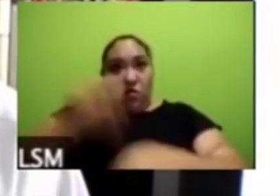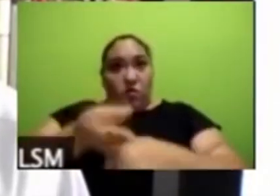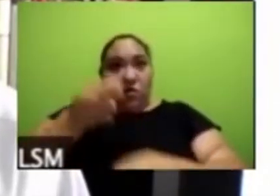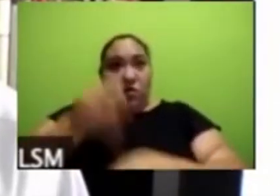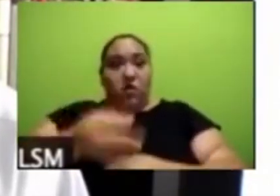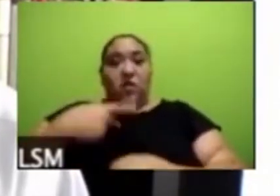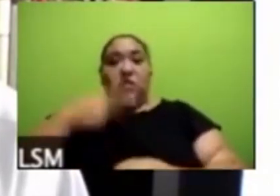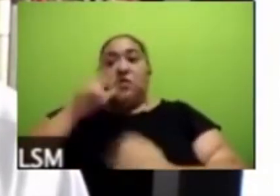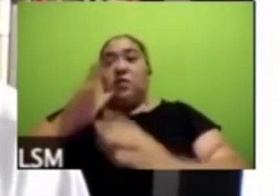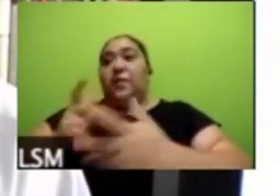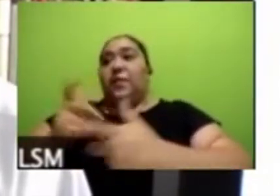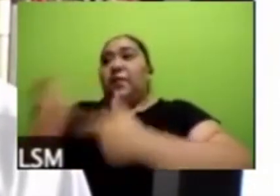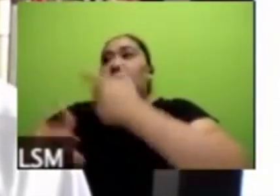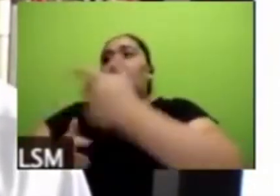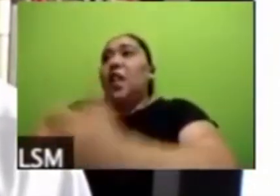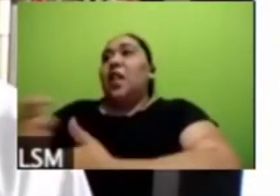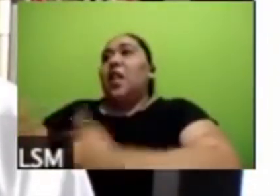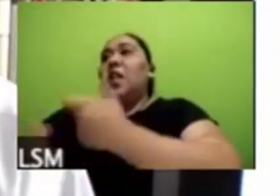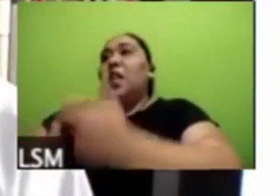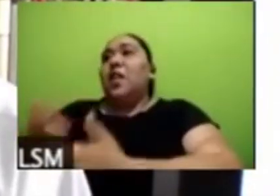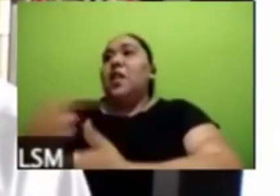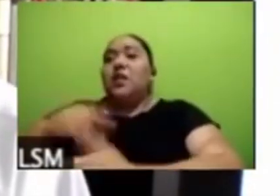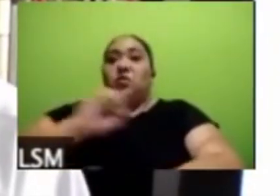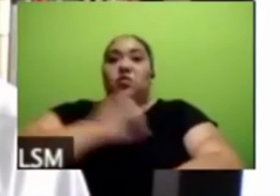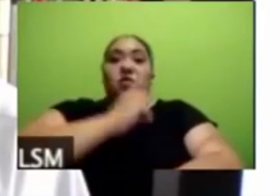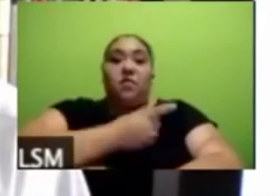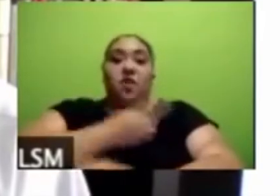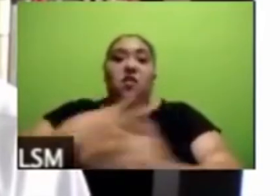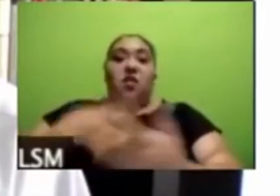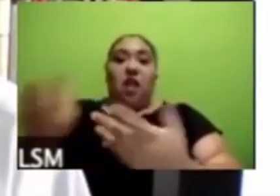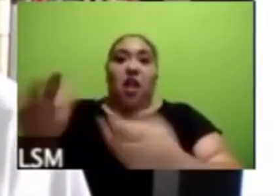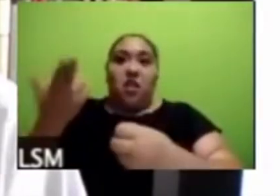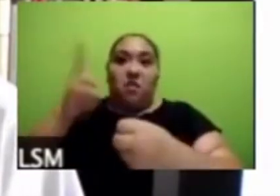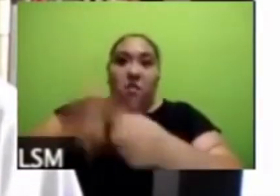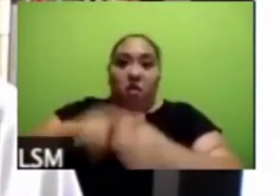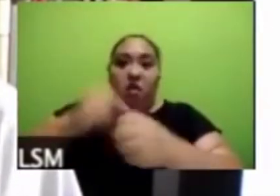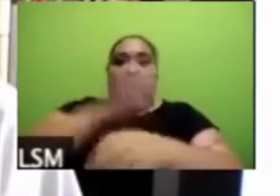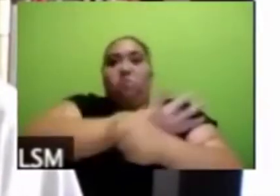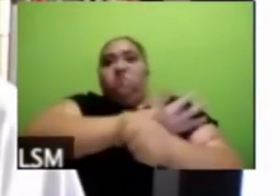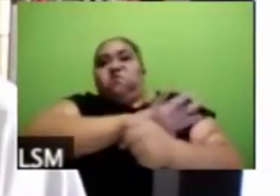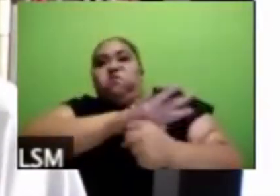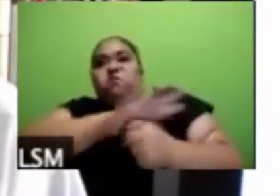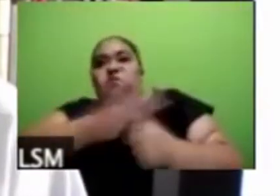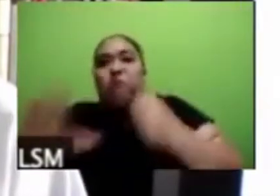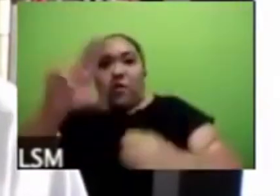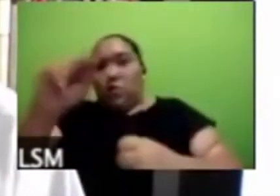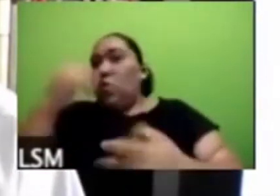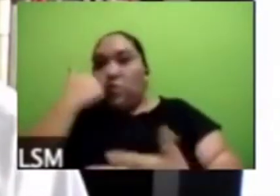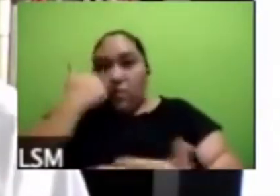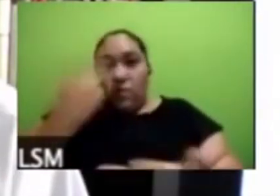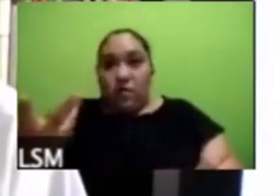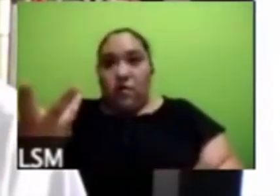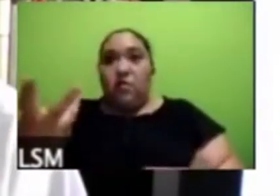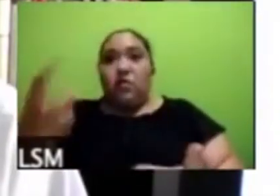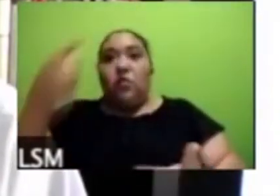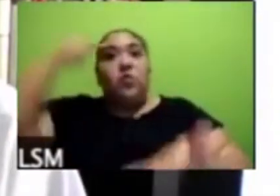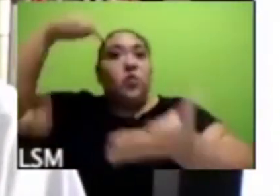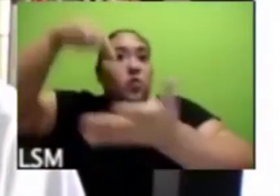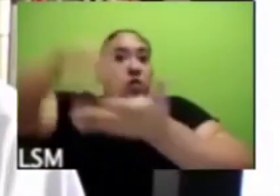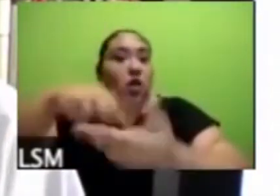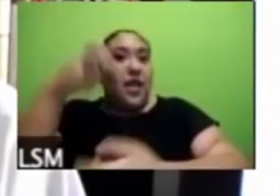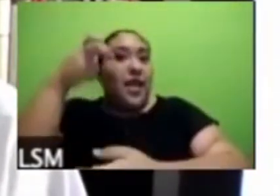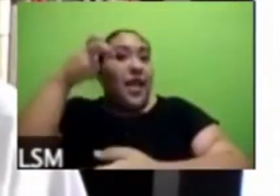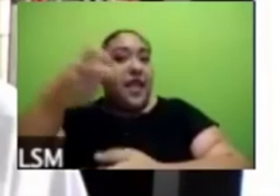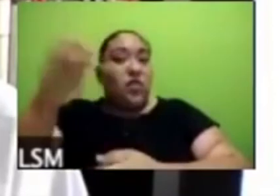servicios de salud entonces creo que esto va a traer un replanteamiento de la salud como una de las prioridades